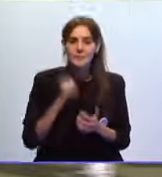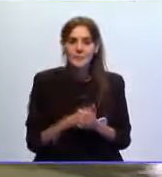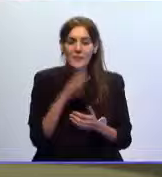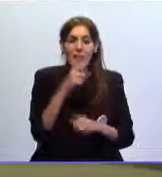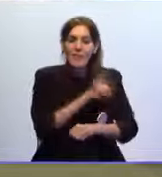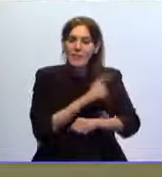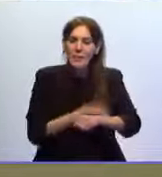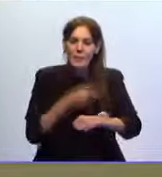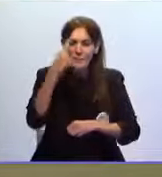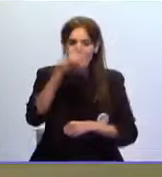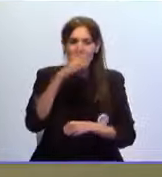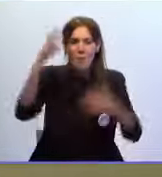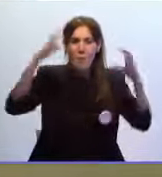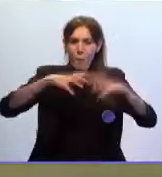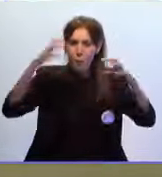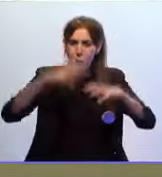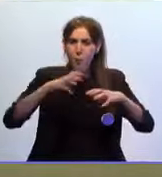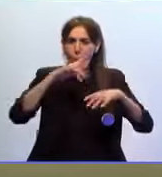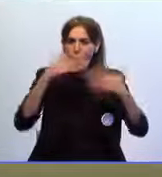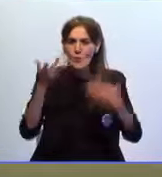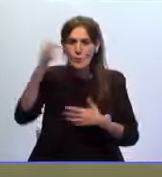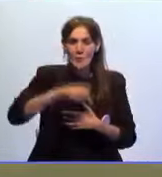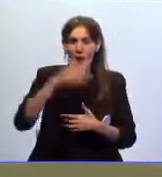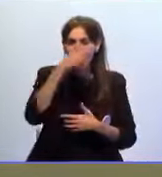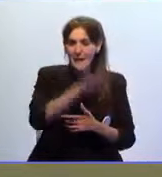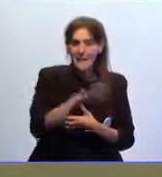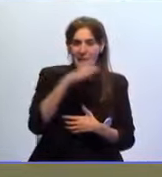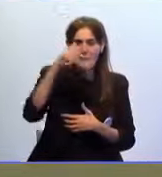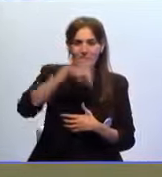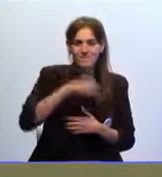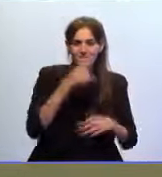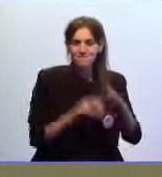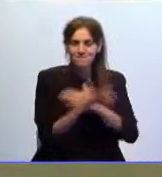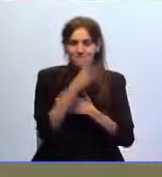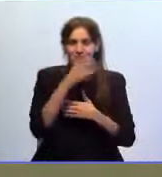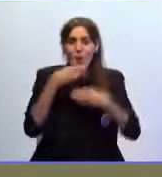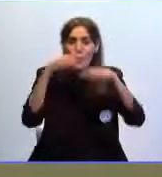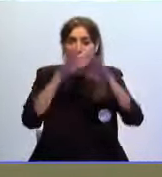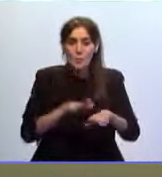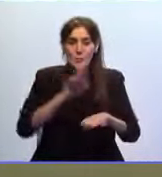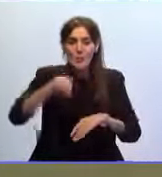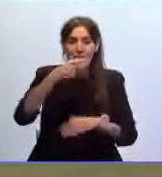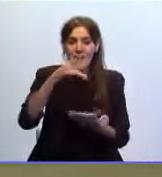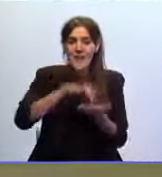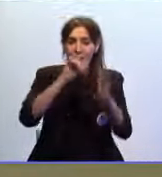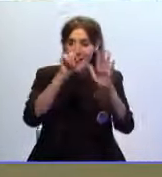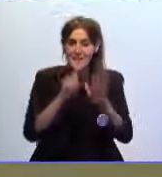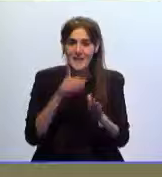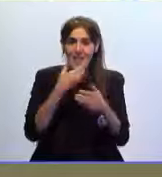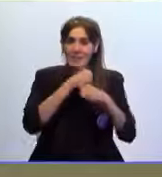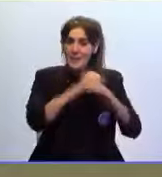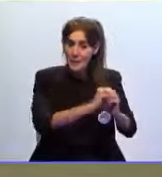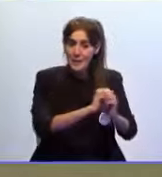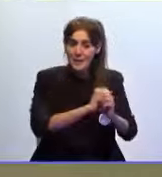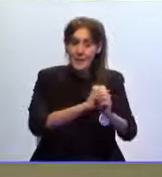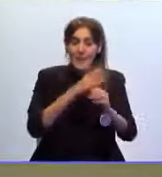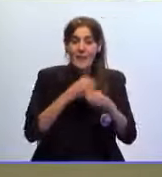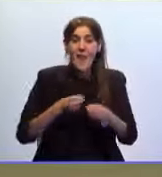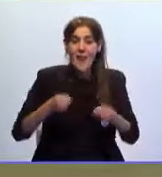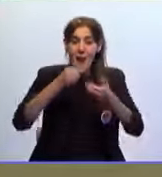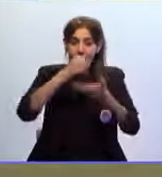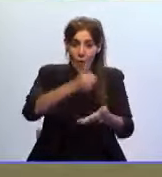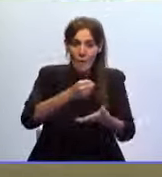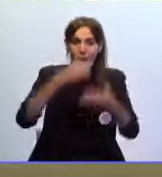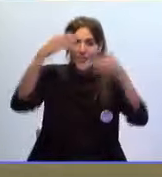Y en deporte sepan que las lluvias torrenciales caídas ya en Jerez han provocado el aplazamiento al próximo día 6 de la eliminatoria de la Copa del